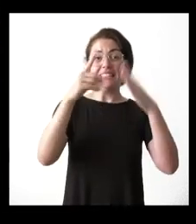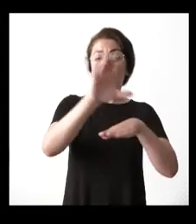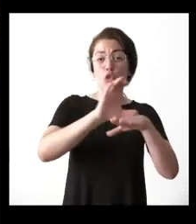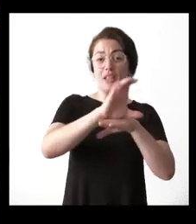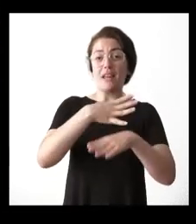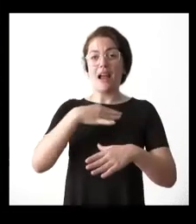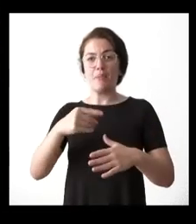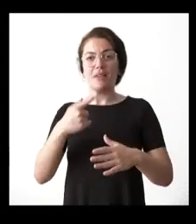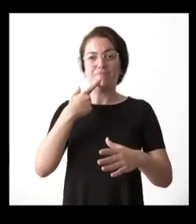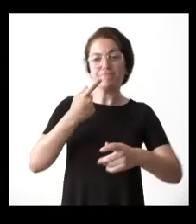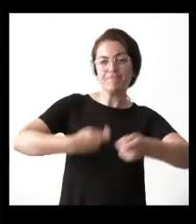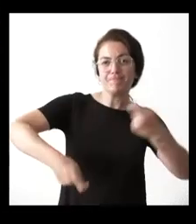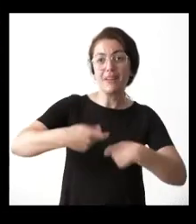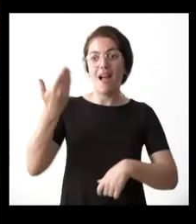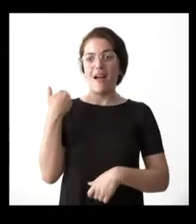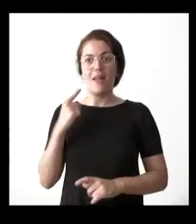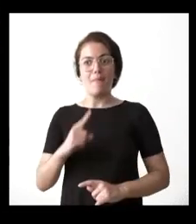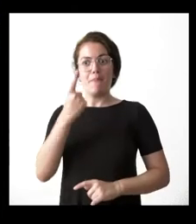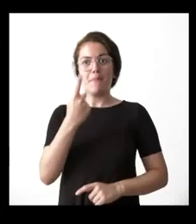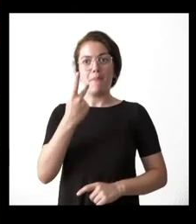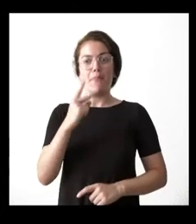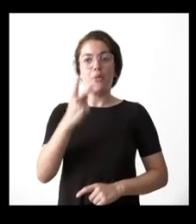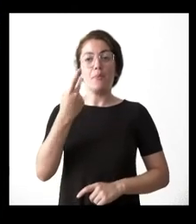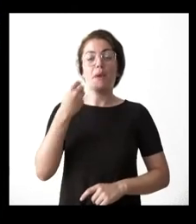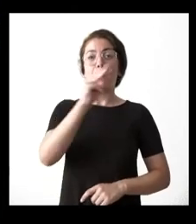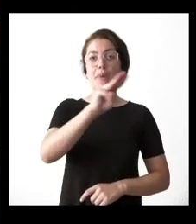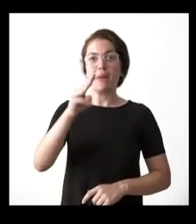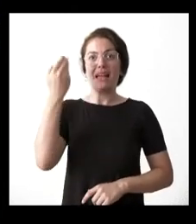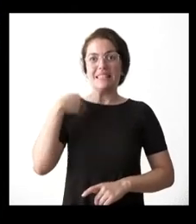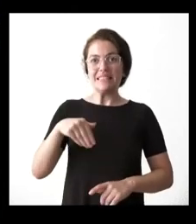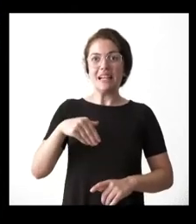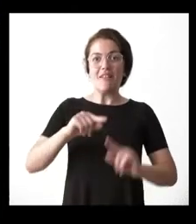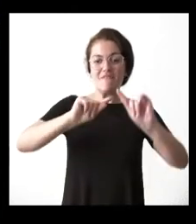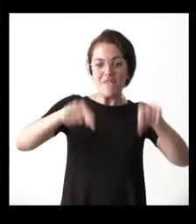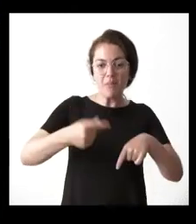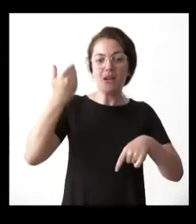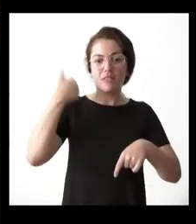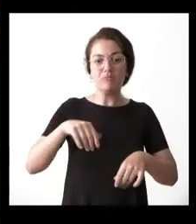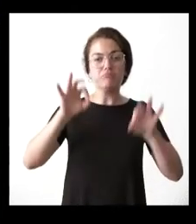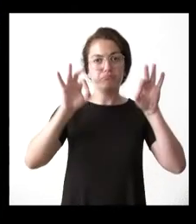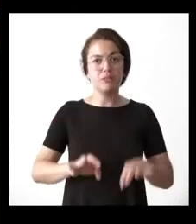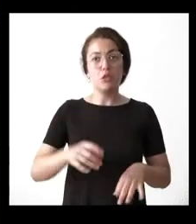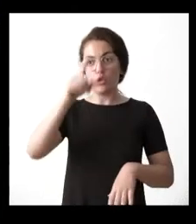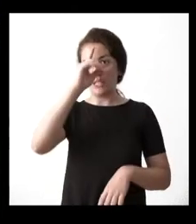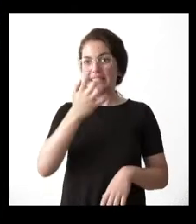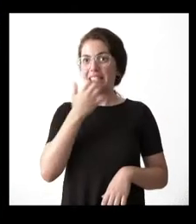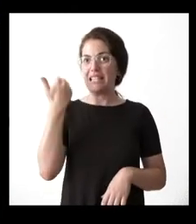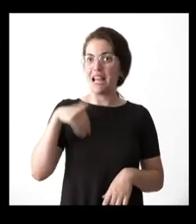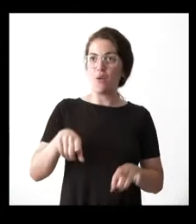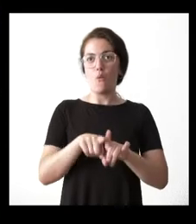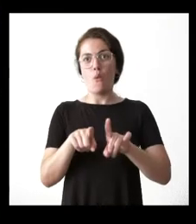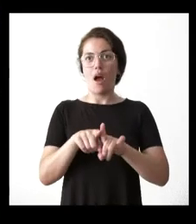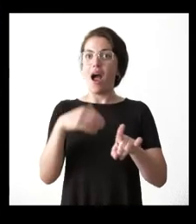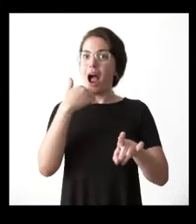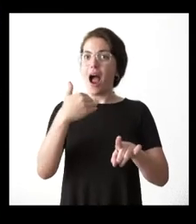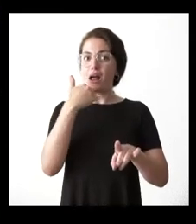ayer en las dos primeras del Partido Popular se ha suscrito ya todo lo firmado y lo pactado no sé si esto ya abre una brecha en este sentido